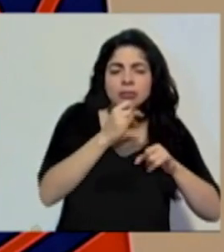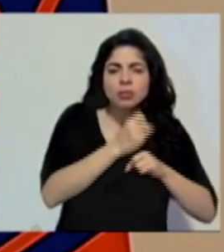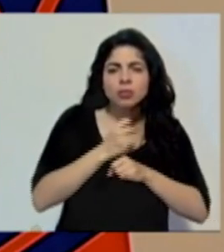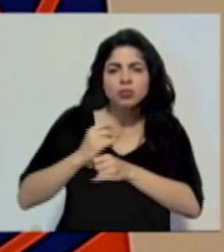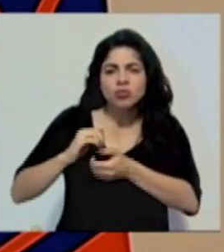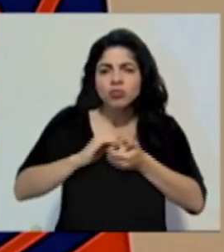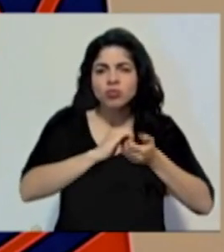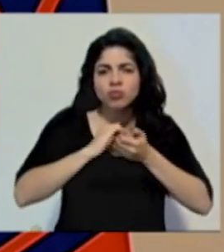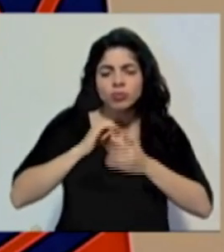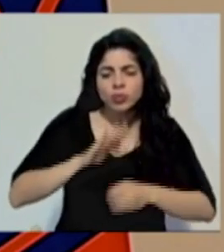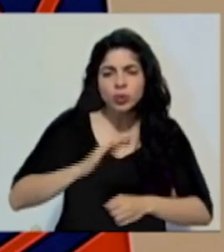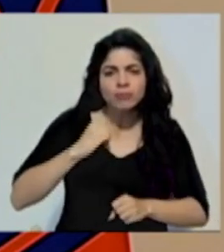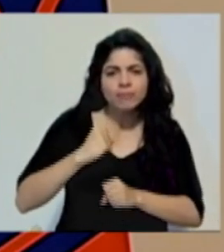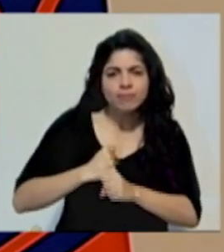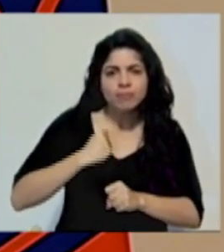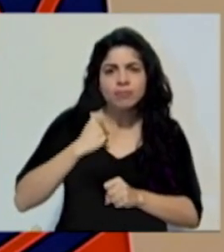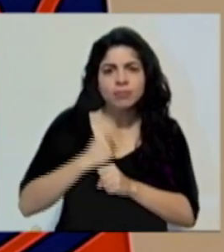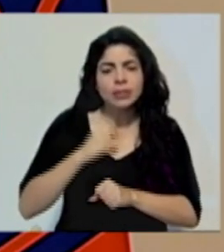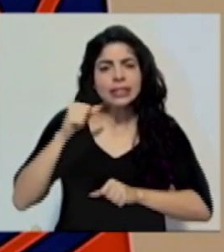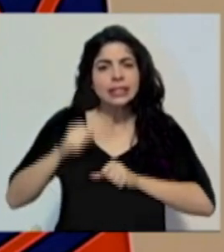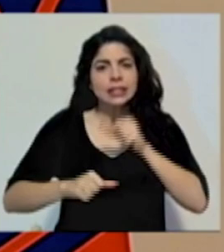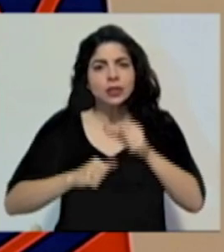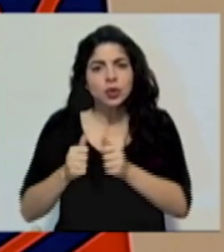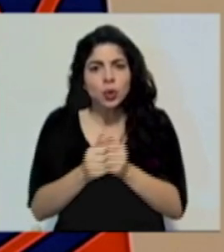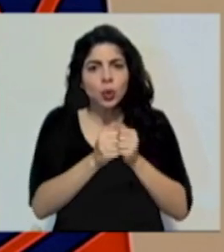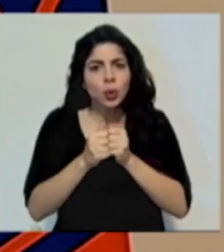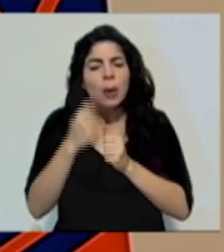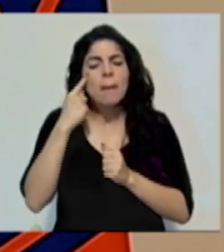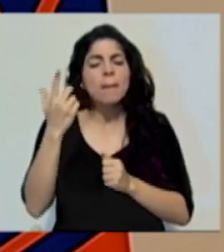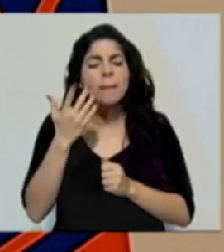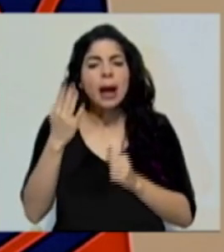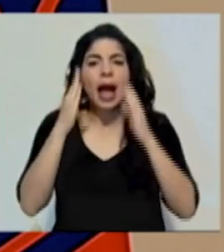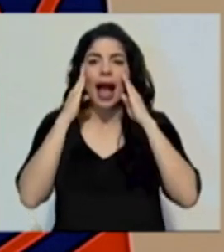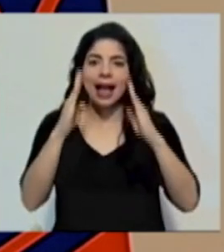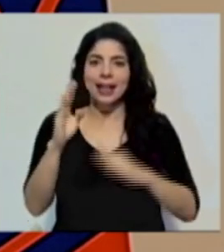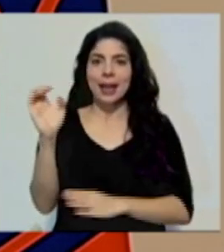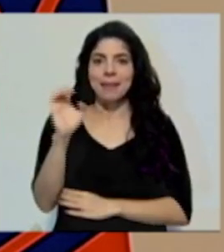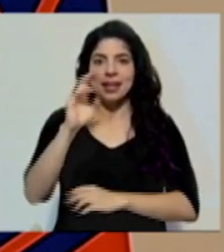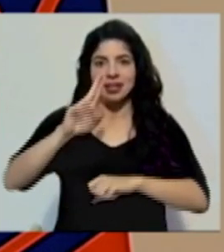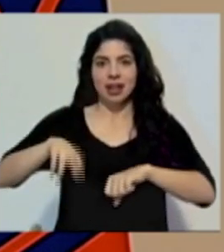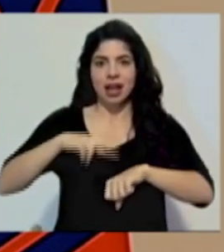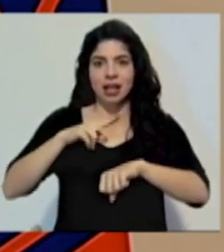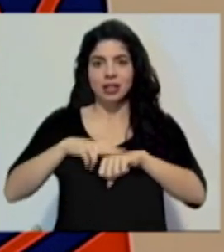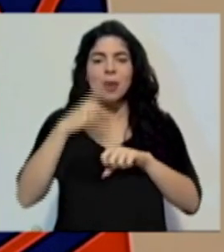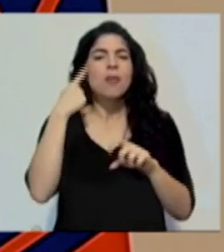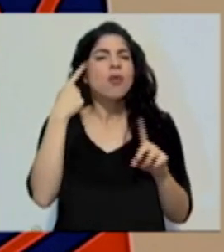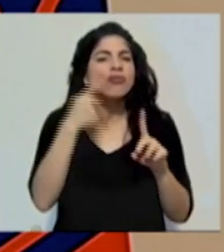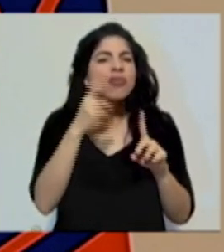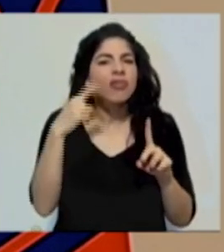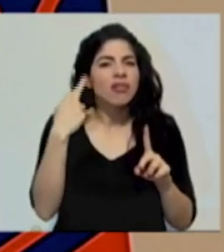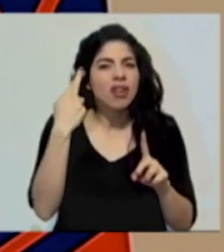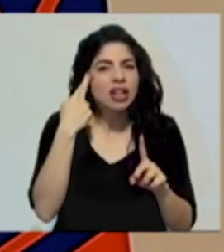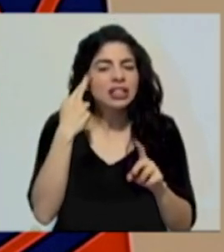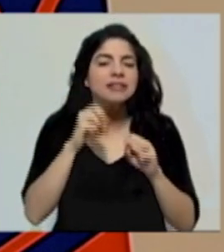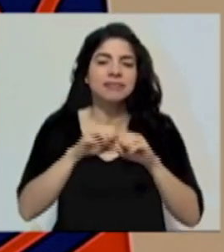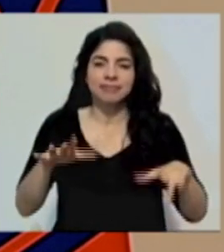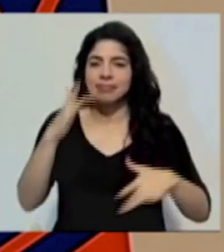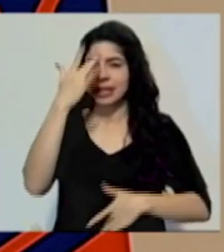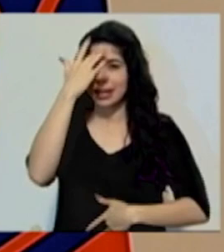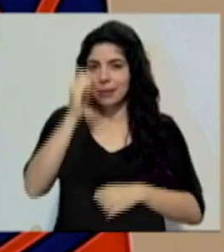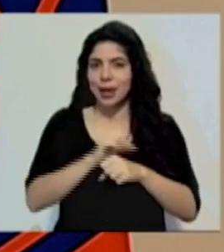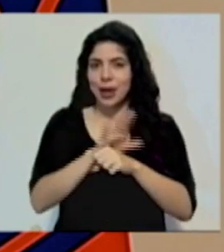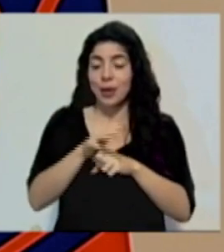interinstitucional y los esfuerzos conjuntos que se realizan para atender la emergencia nacional a raíz de la pandemia por la COVID-19.